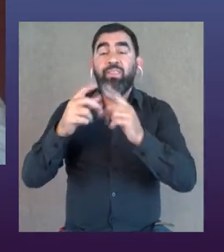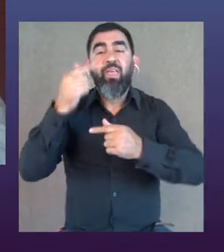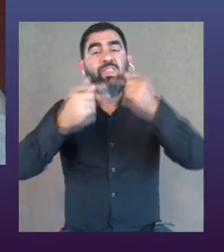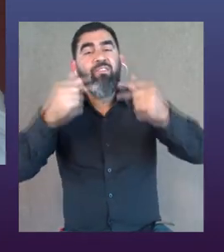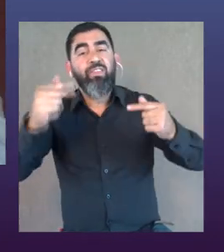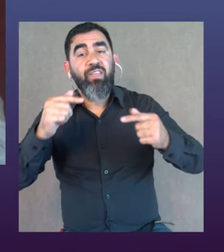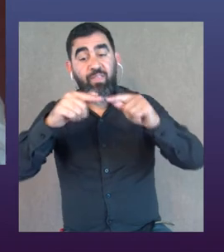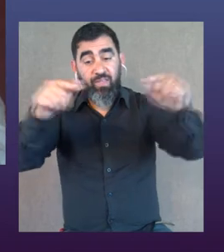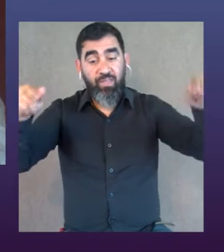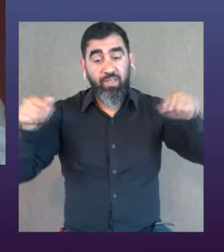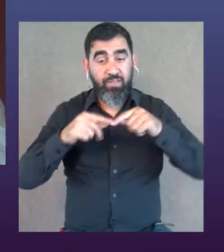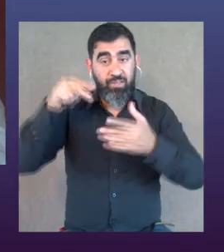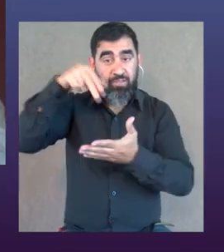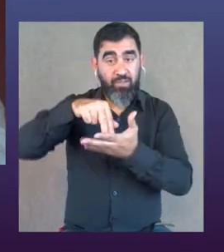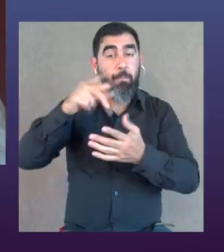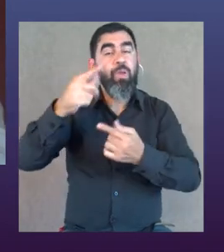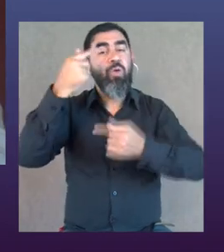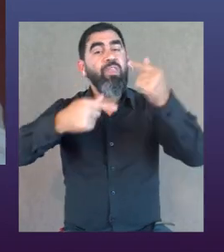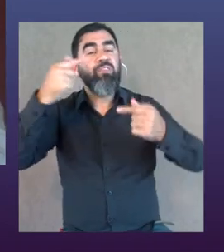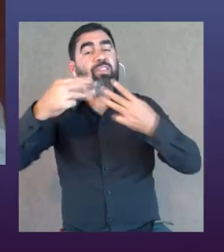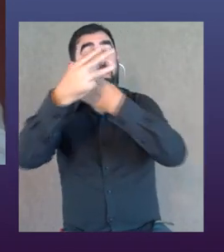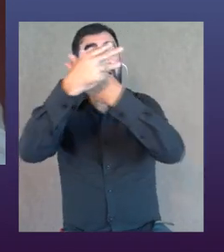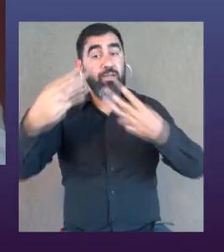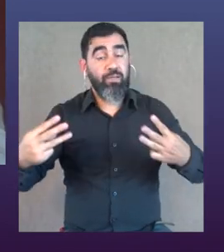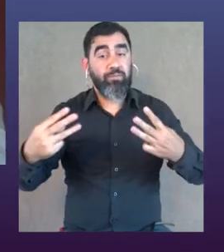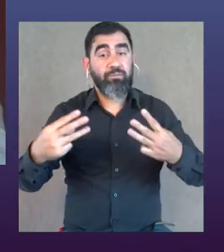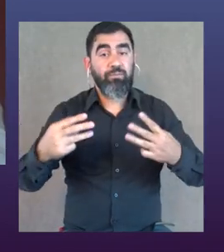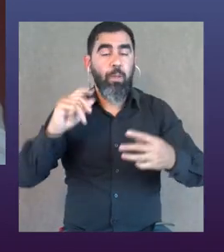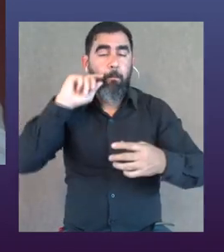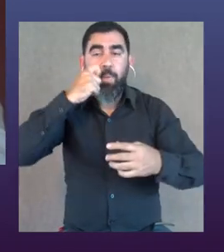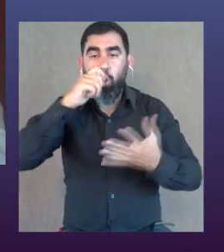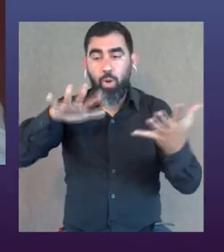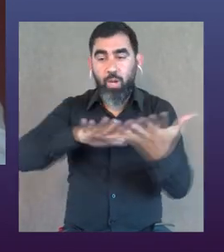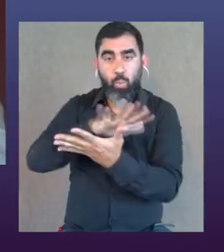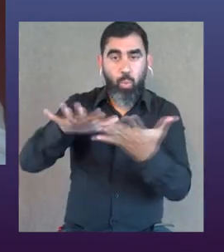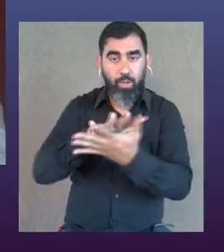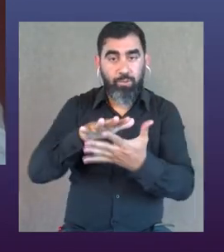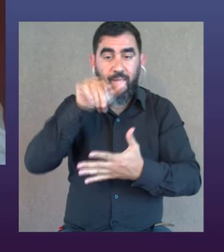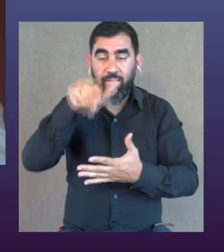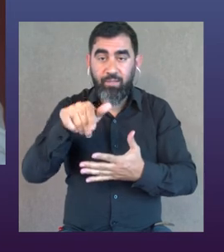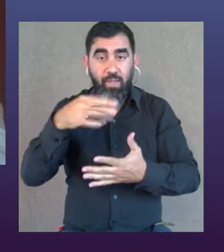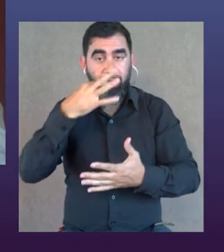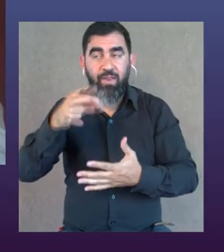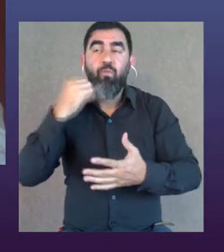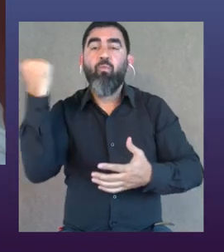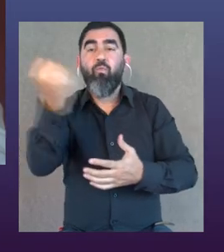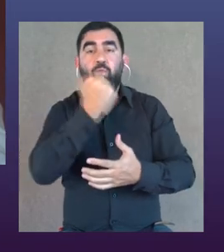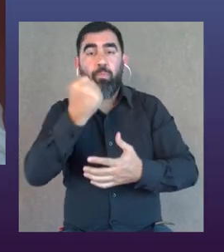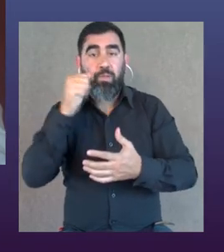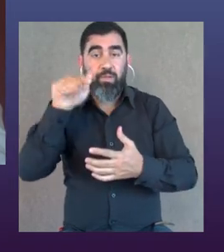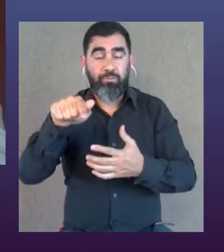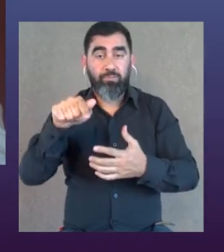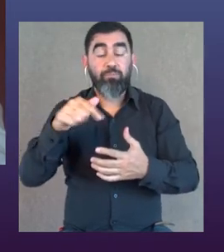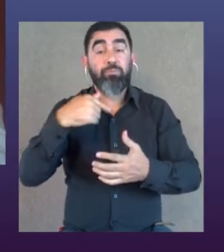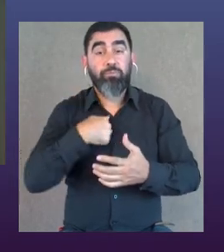definitiva, Inés hablaba de la diversidad en escena. Yo creo que la diversidad en general enriquece los espacios y creo que ahí está como